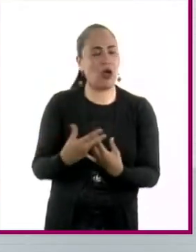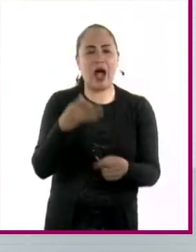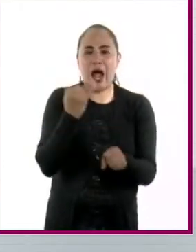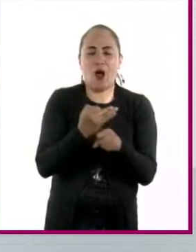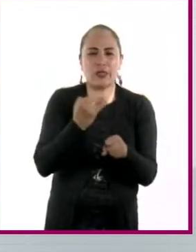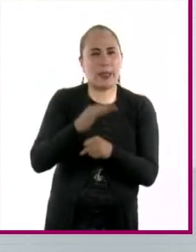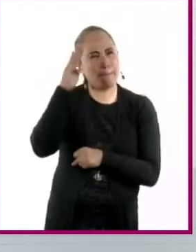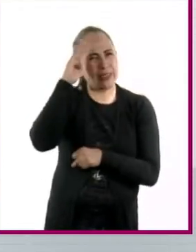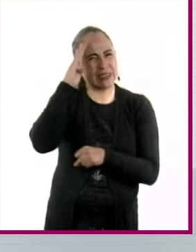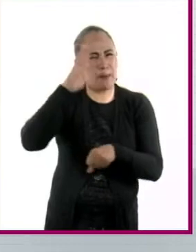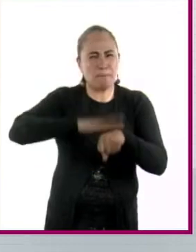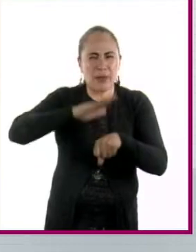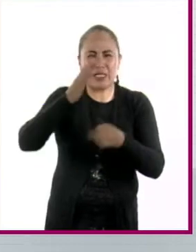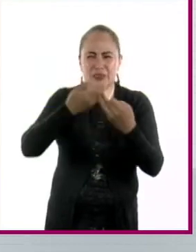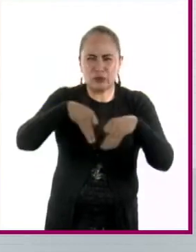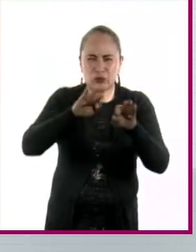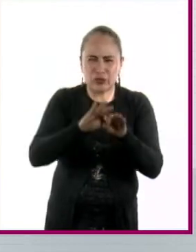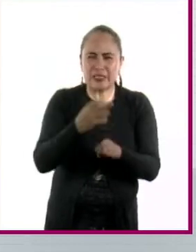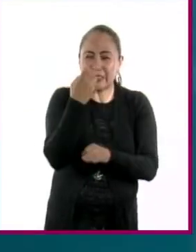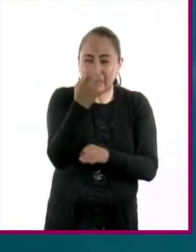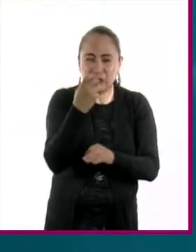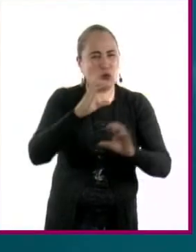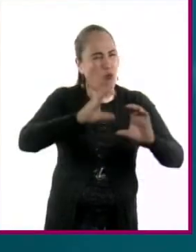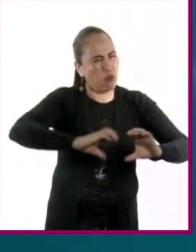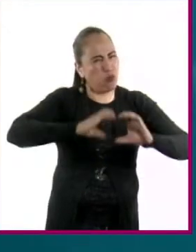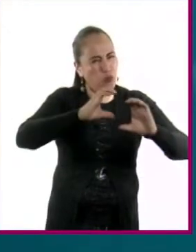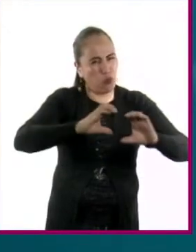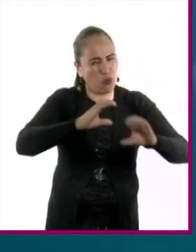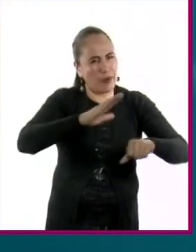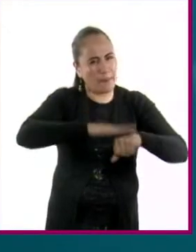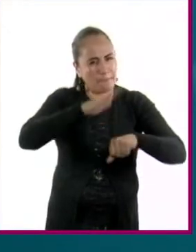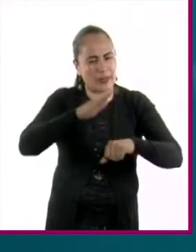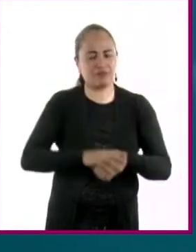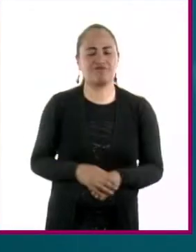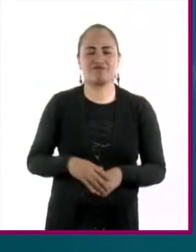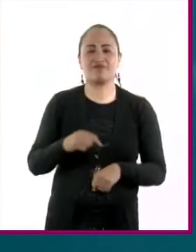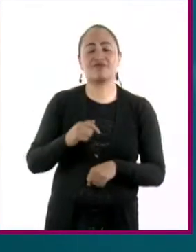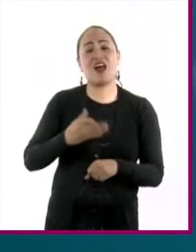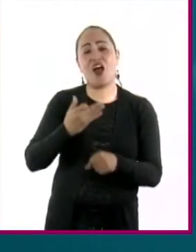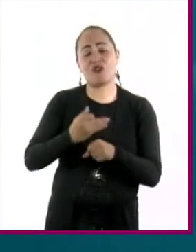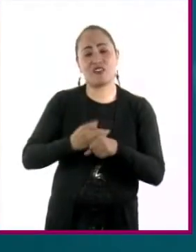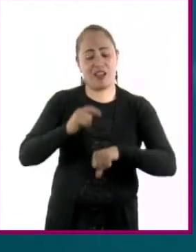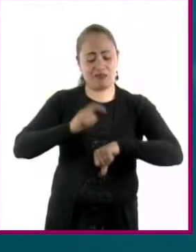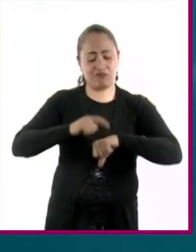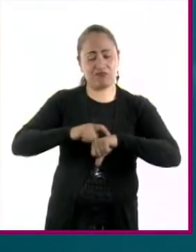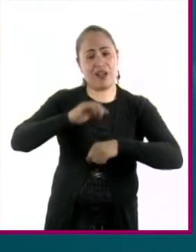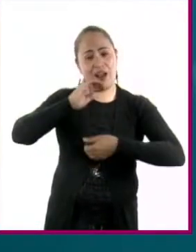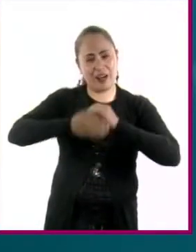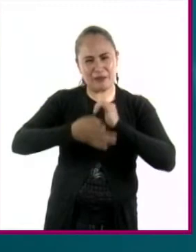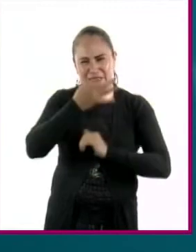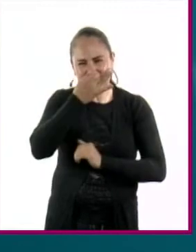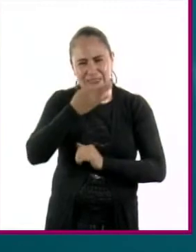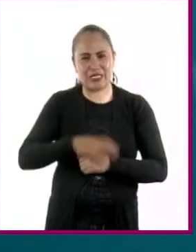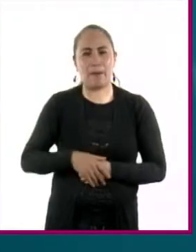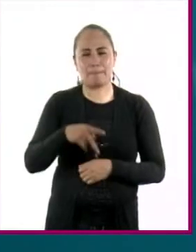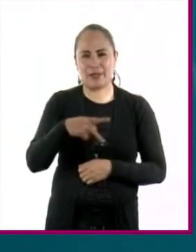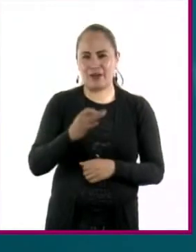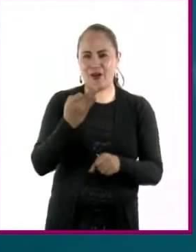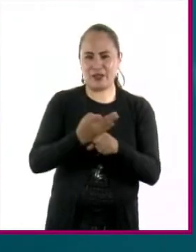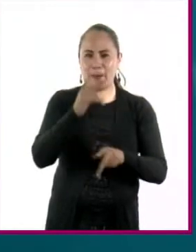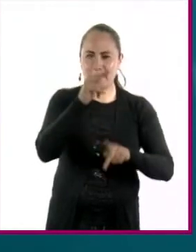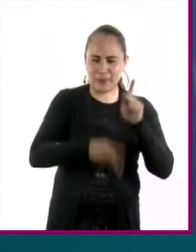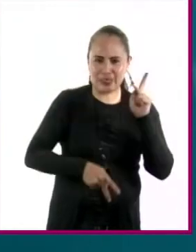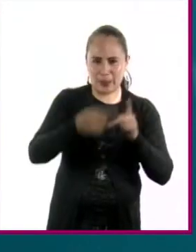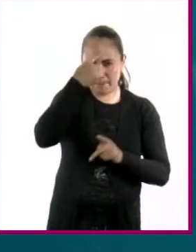importante y dediquemos a cuidar lo que sí. Se nos va acabando el tiempo, pero todavía tenemos nuestra sección para saber más,